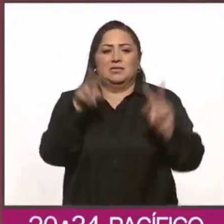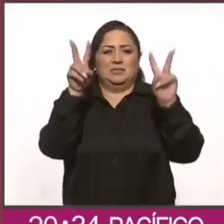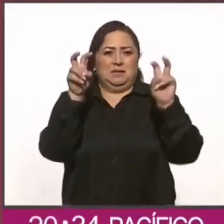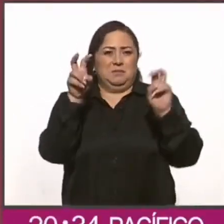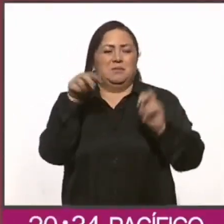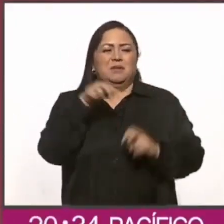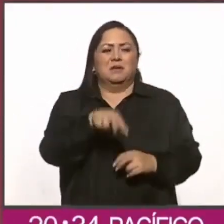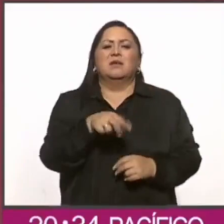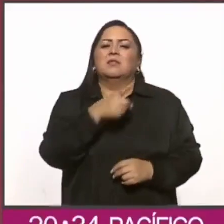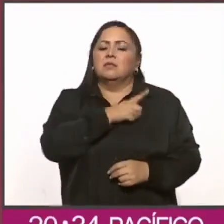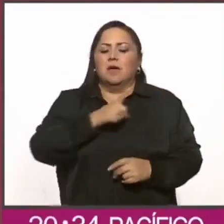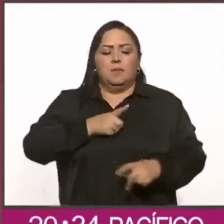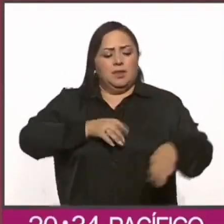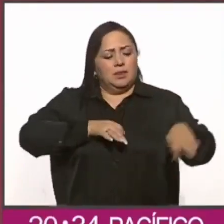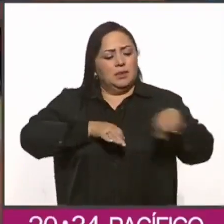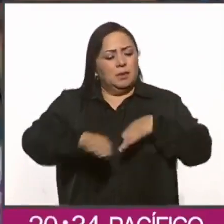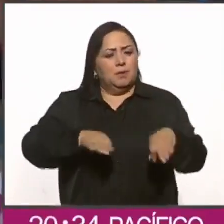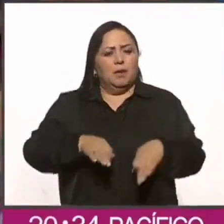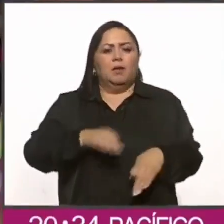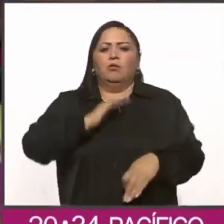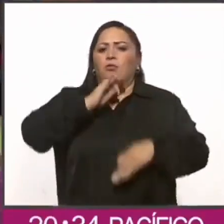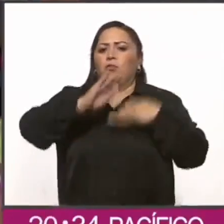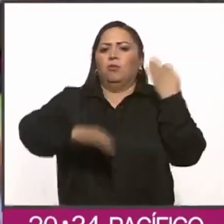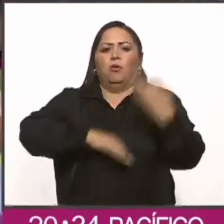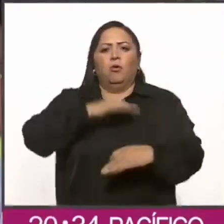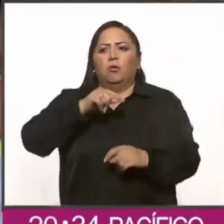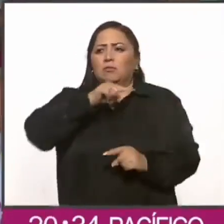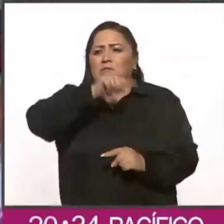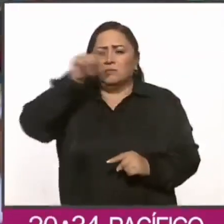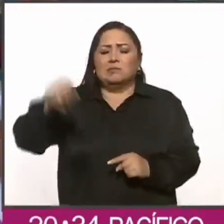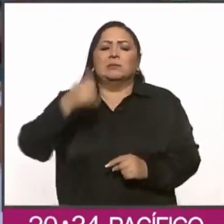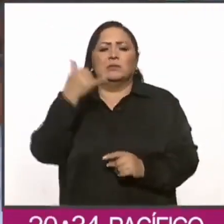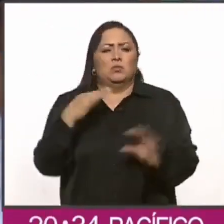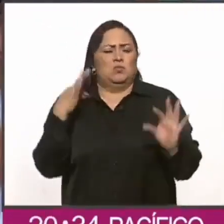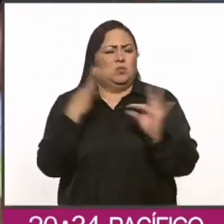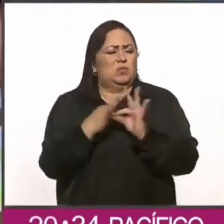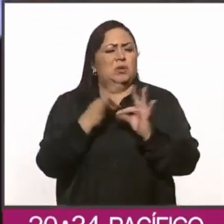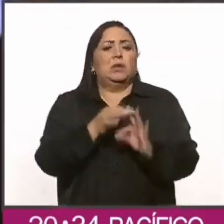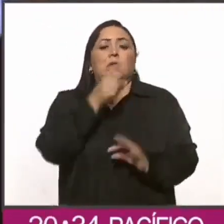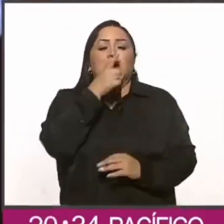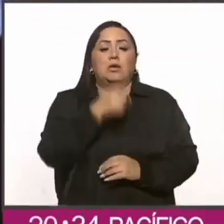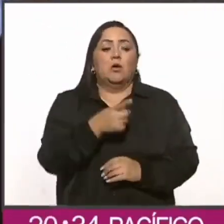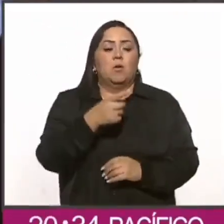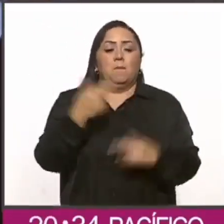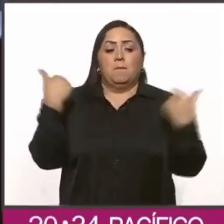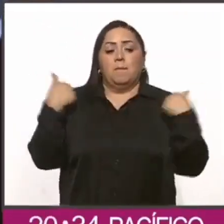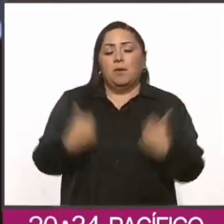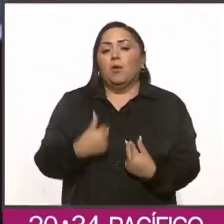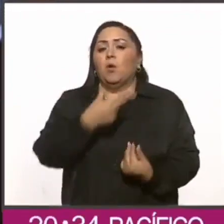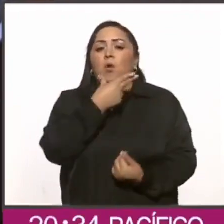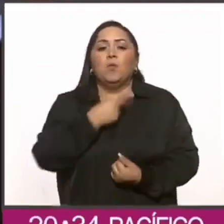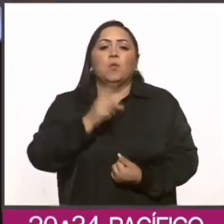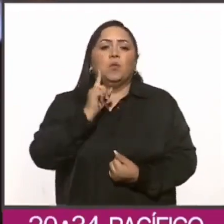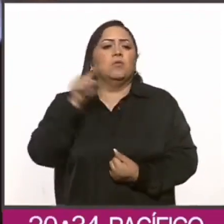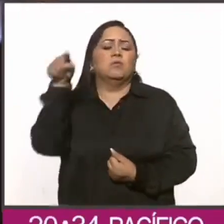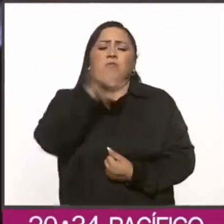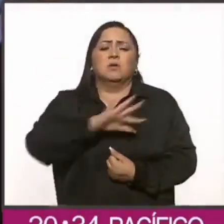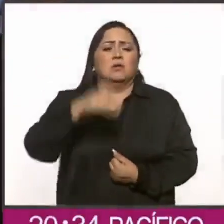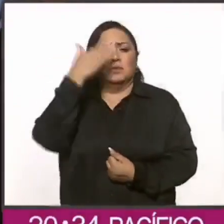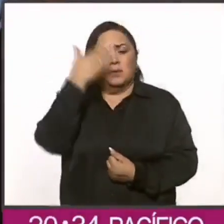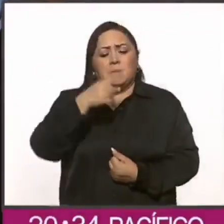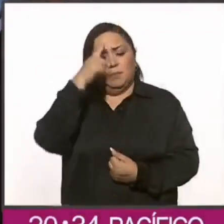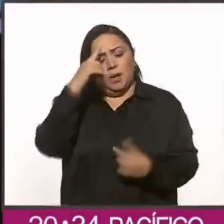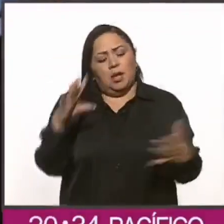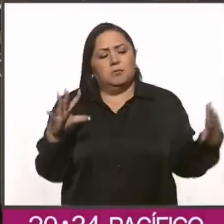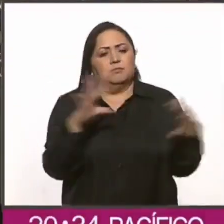de género se debe trabajar a lo largo de todos los grados y puntualizó que las y los docentes están capacitados